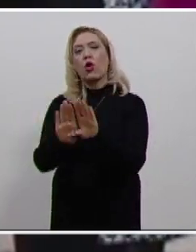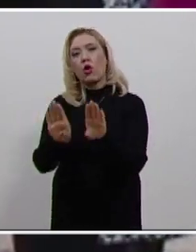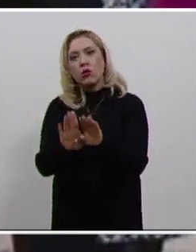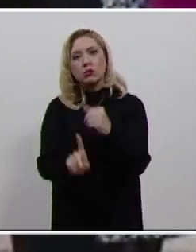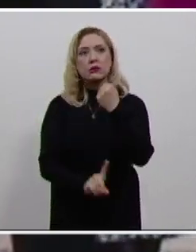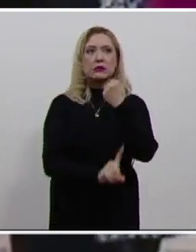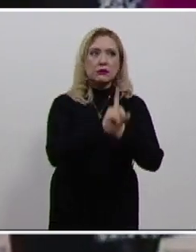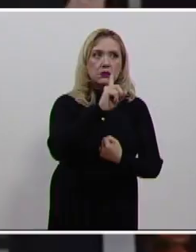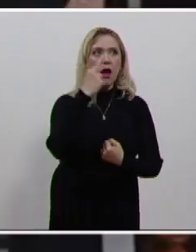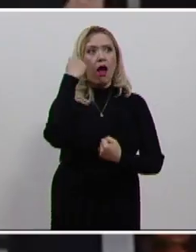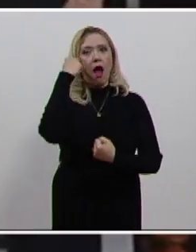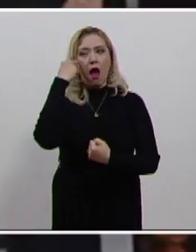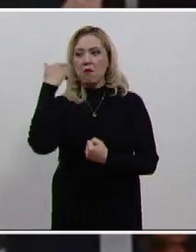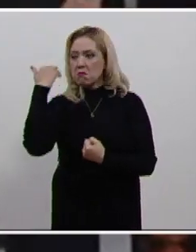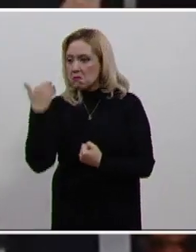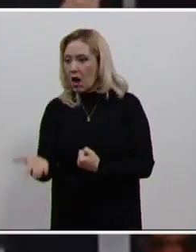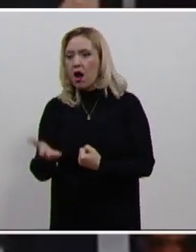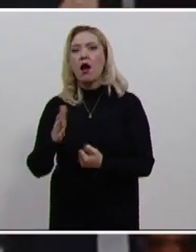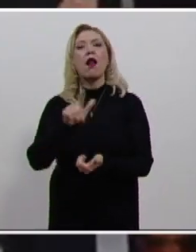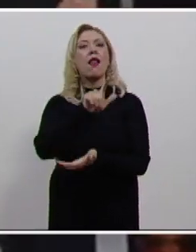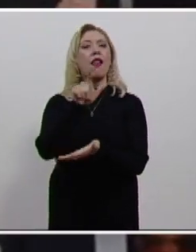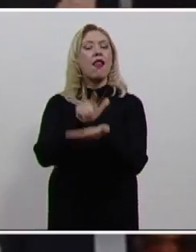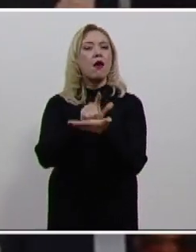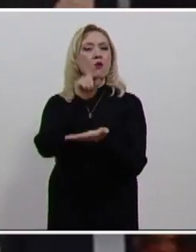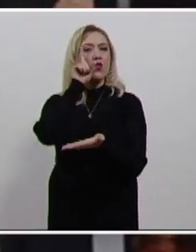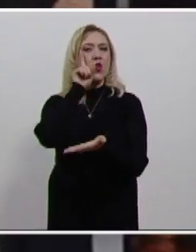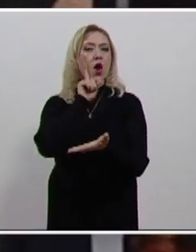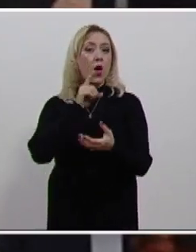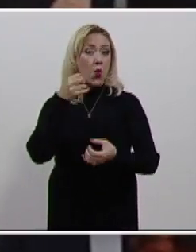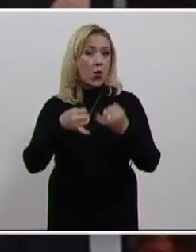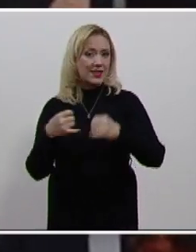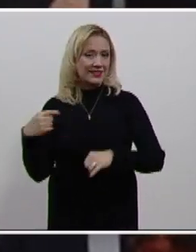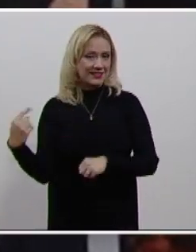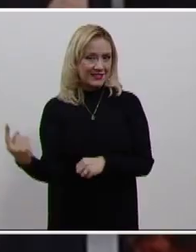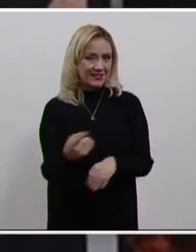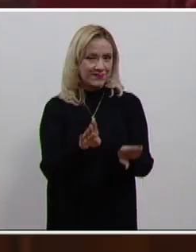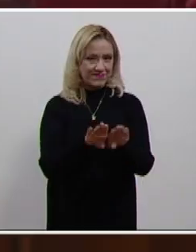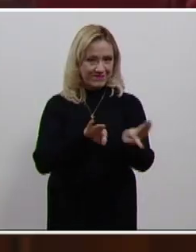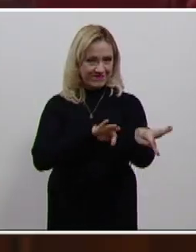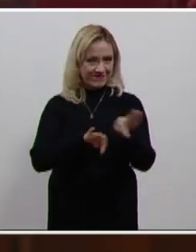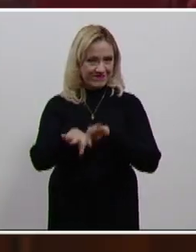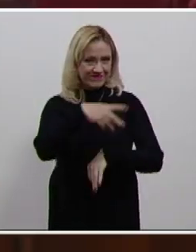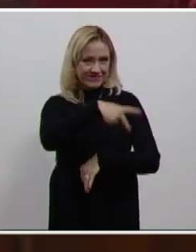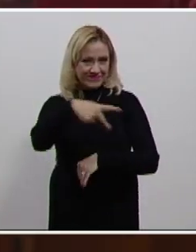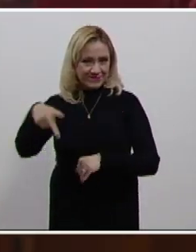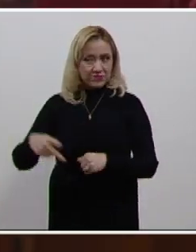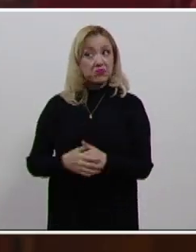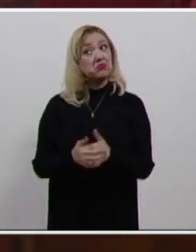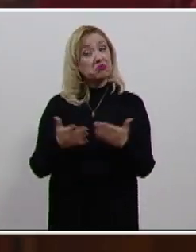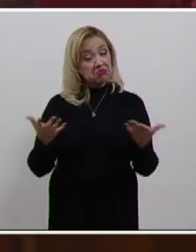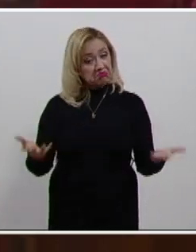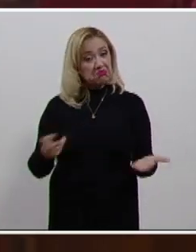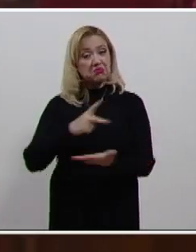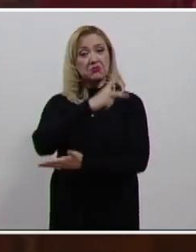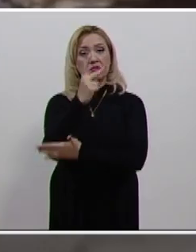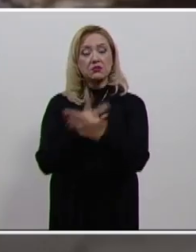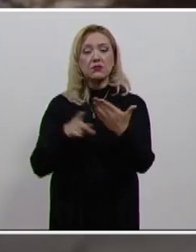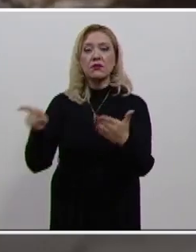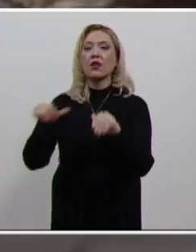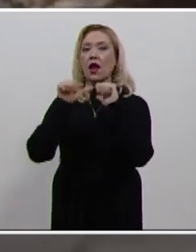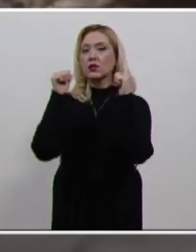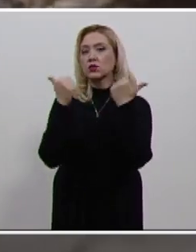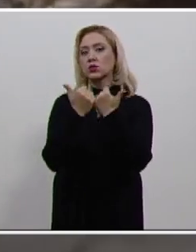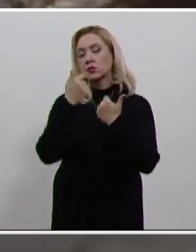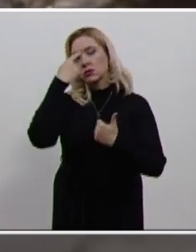en el Sistema Judicial Mexicano para Mujeres Juzgadoras. Lo anterior forma parte de un programa que la asociación